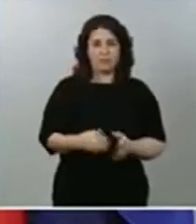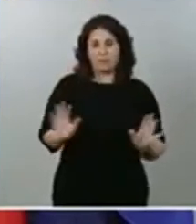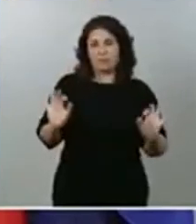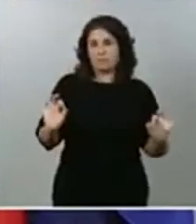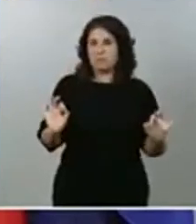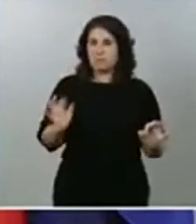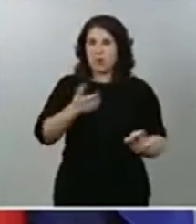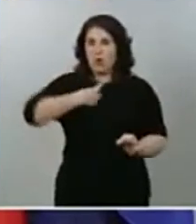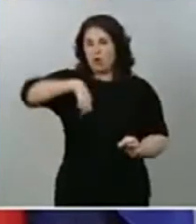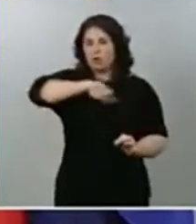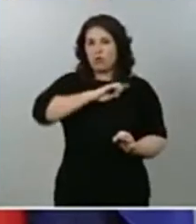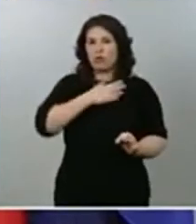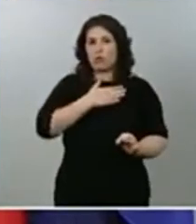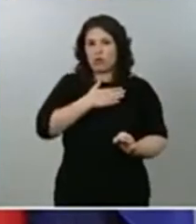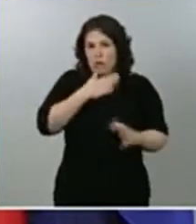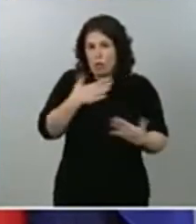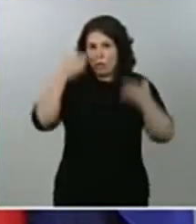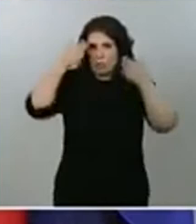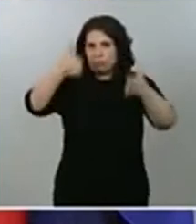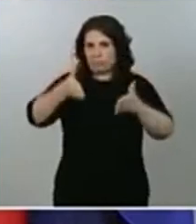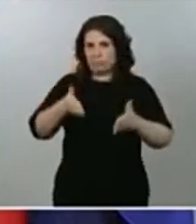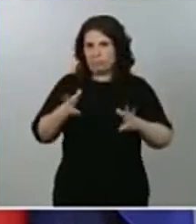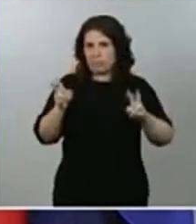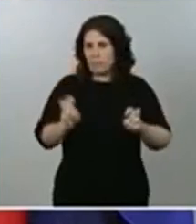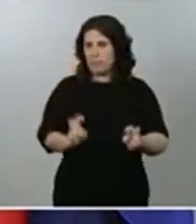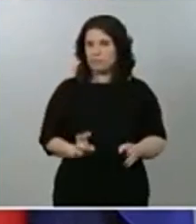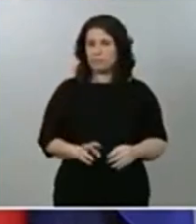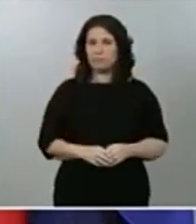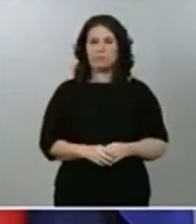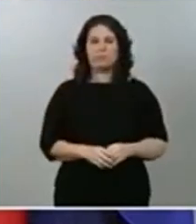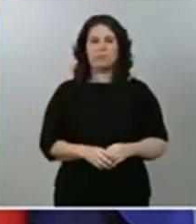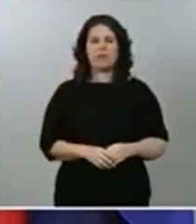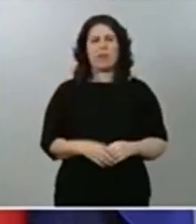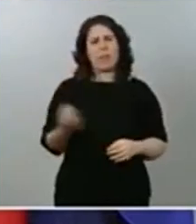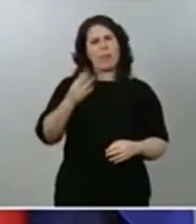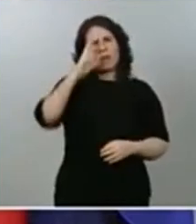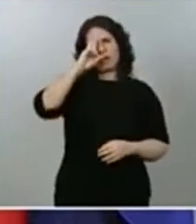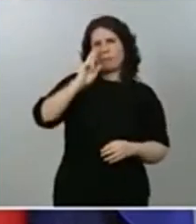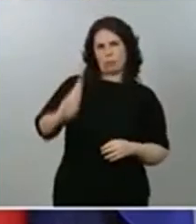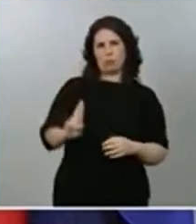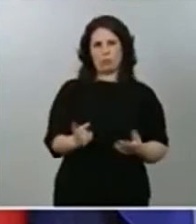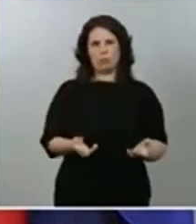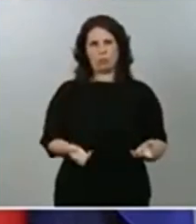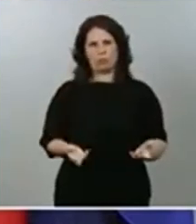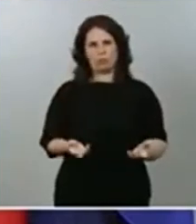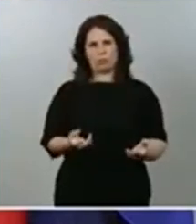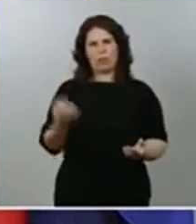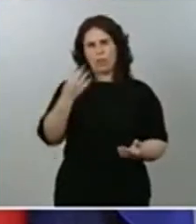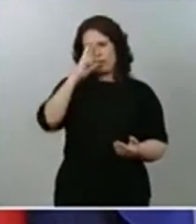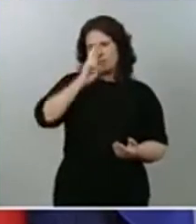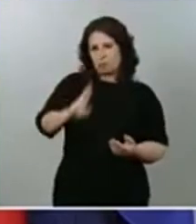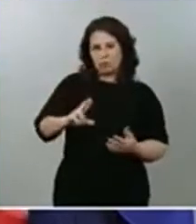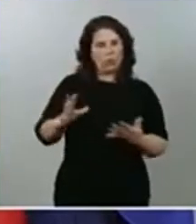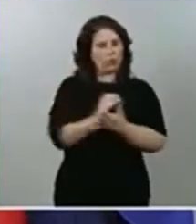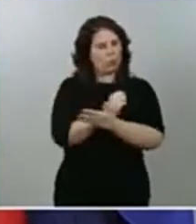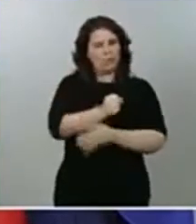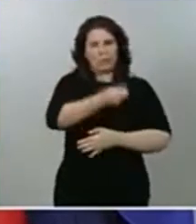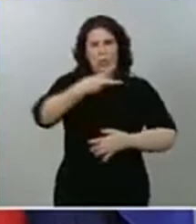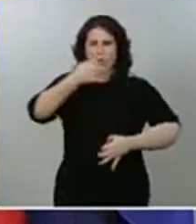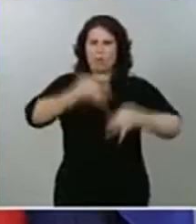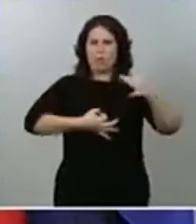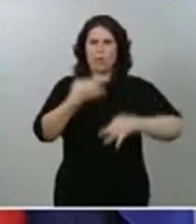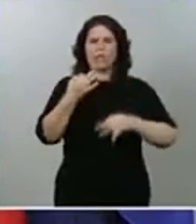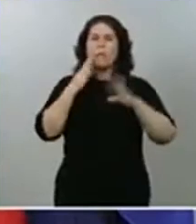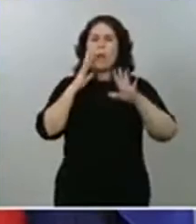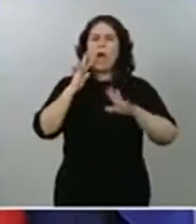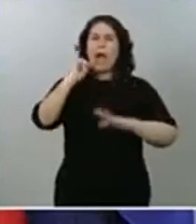conciende y en lo que estamos. Y hay que ser, evidentemente, respetuoso, solo faltaría con todas las resoluciones judiciales, pero hay instrumentos, insisto, para poder